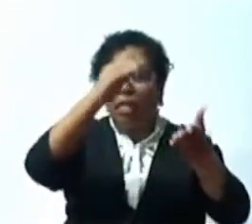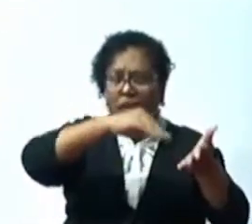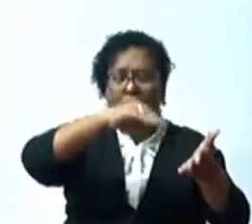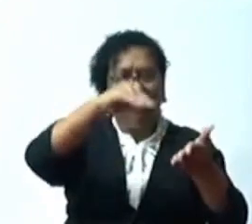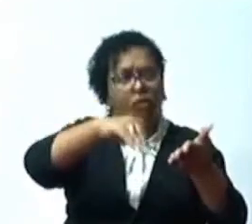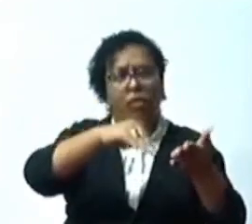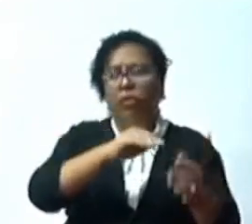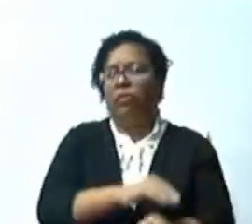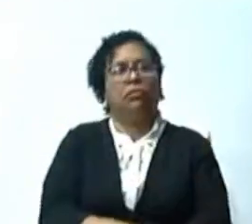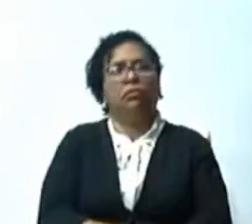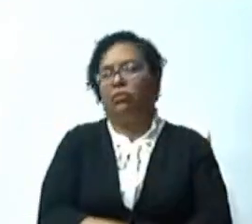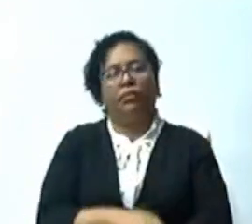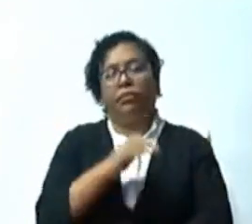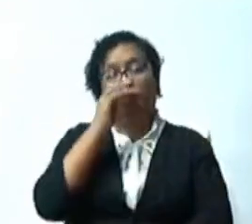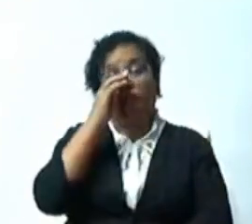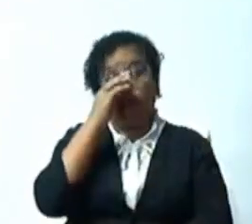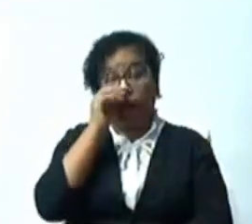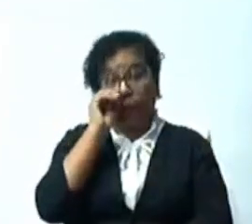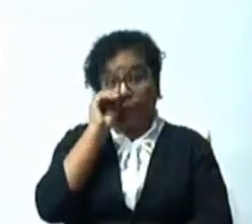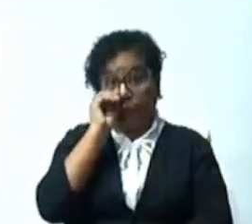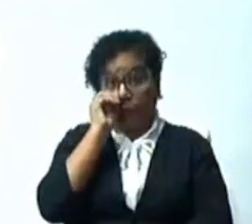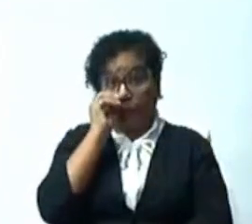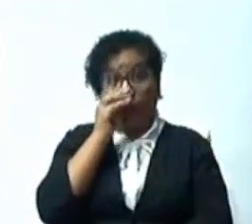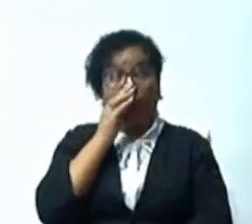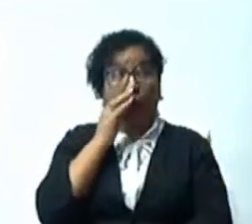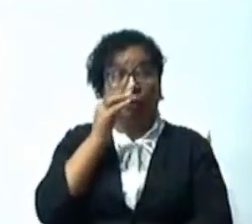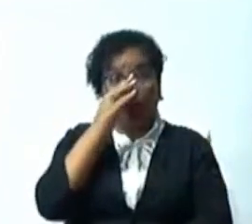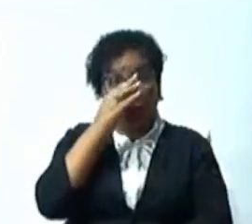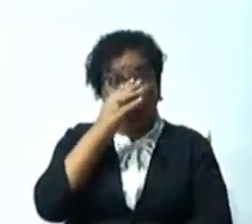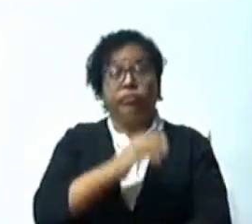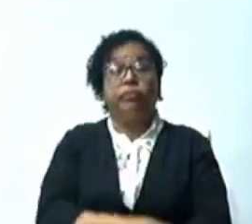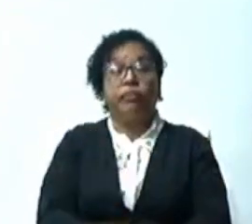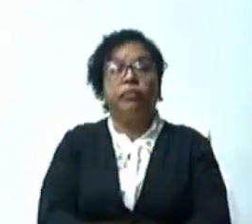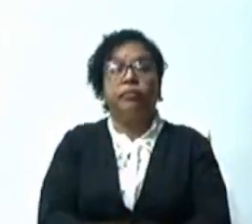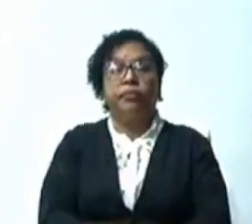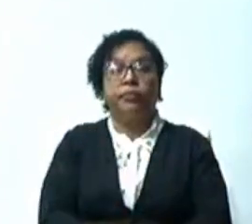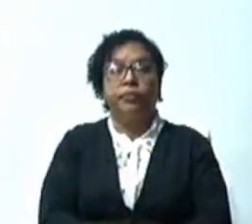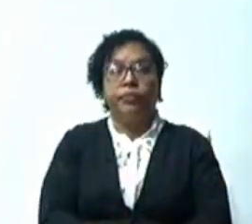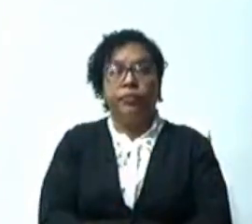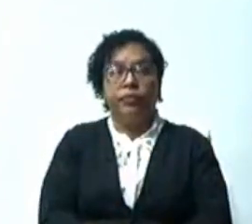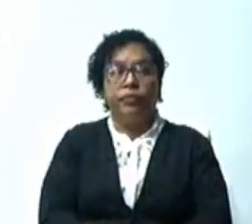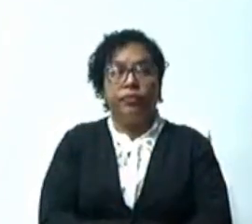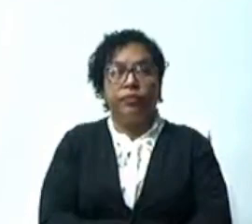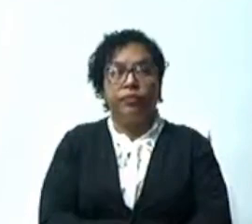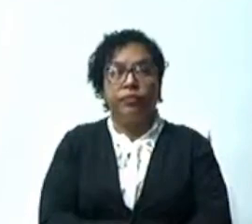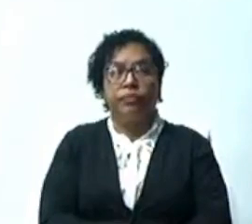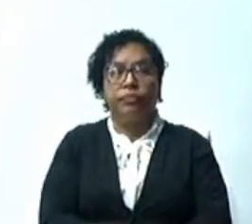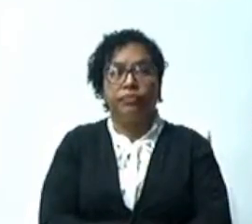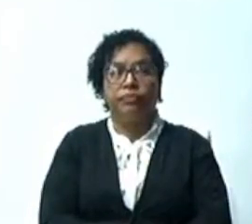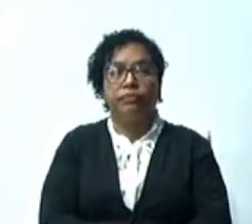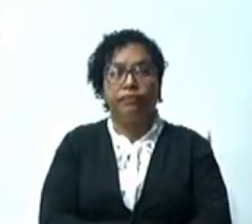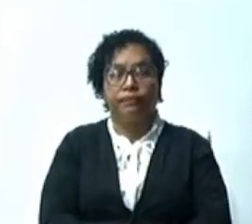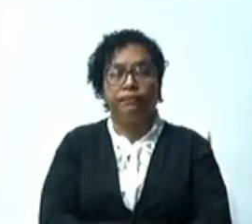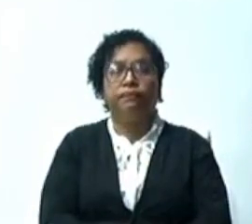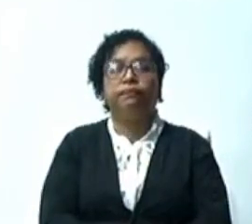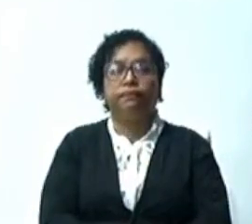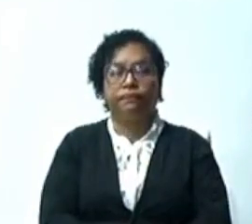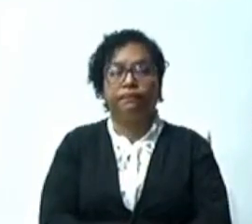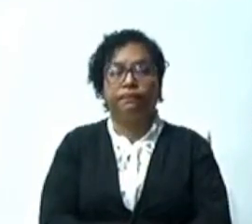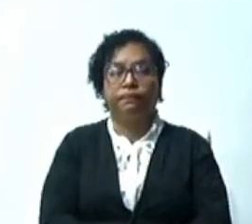venias, honorable señor Presidente, de todos los legisladores, nosotros vamos a anunciar